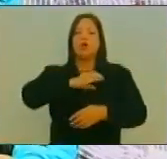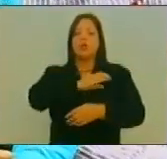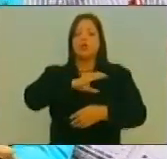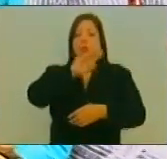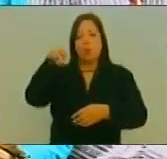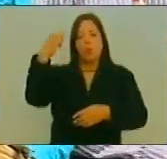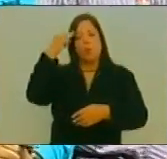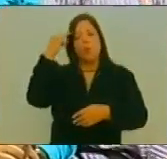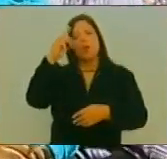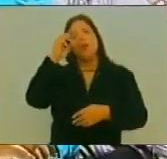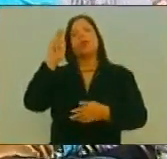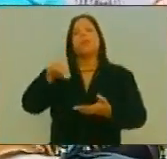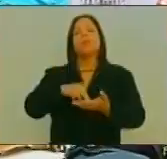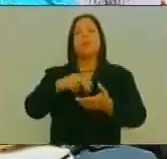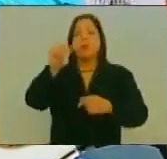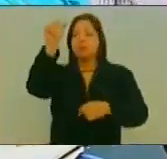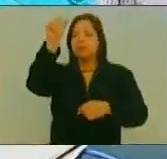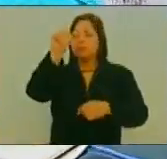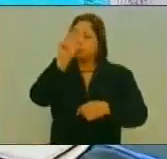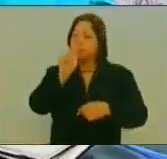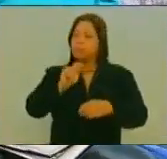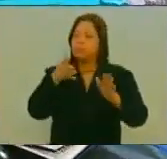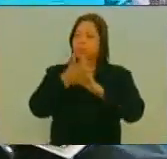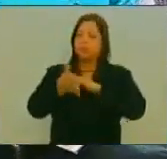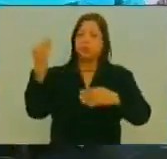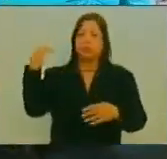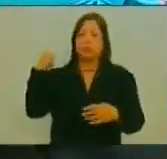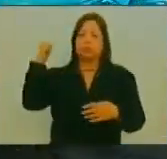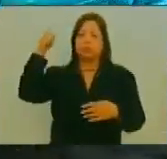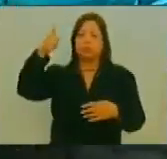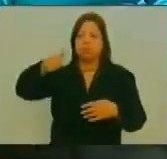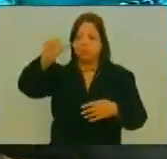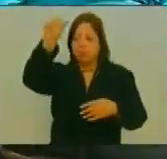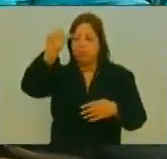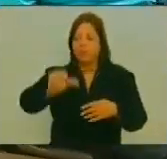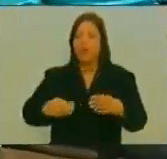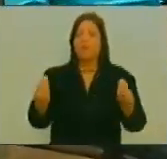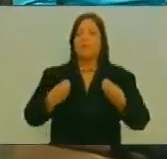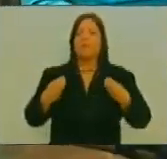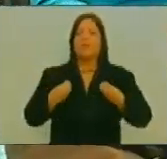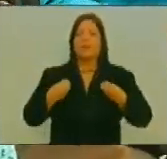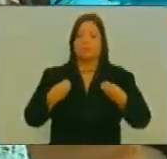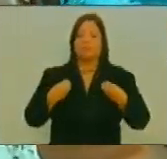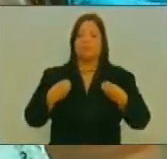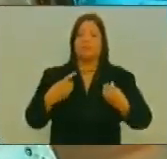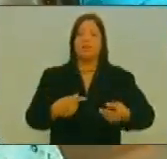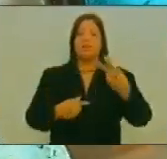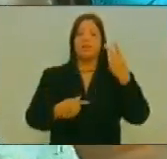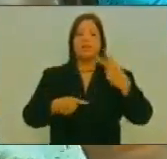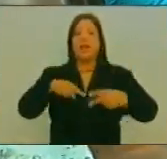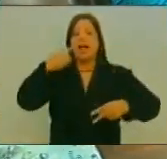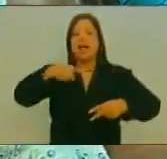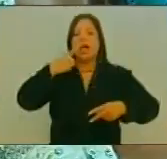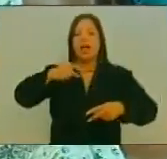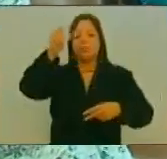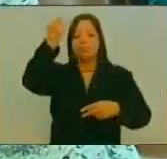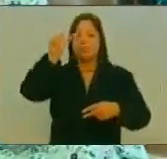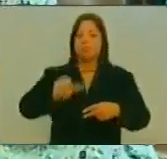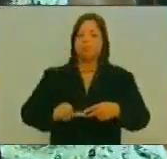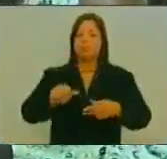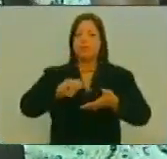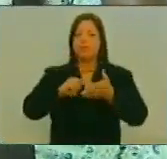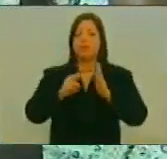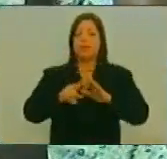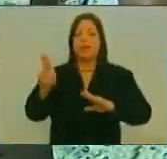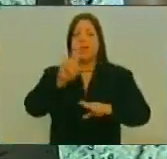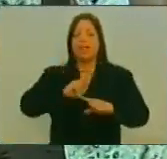Republicano Haciendo un bosquejo de su trayectoria pública De igual forma, le concedió el derecho de palabra Y el